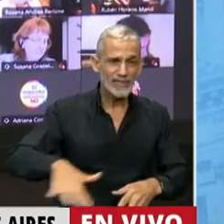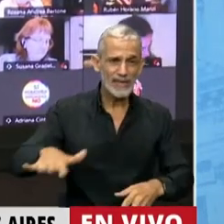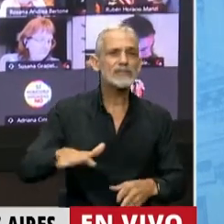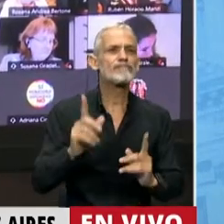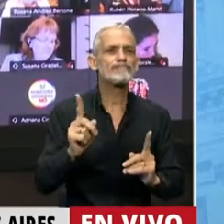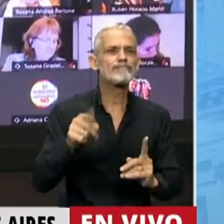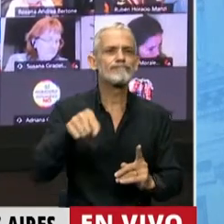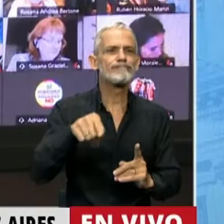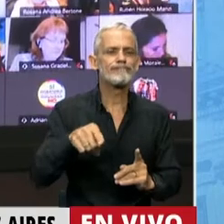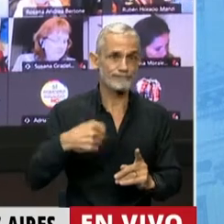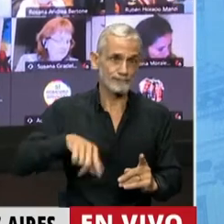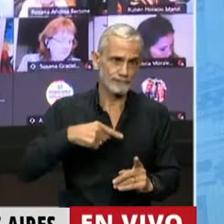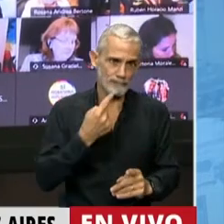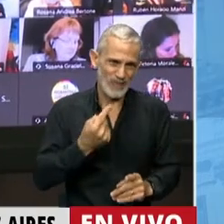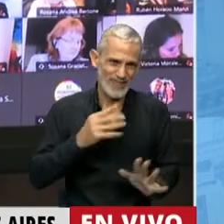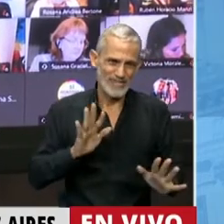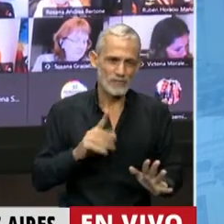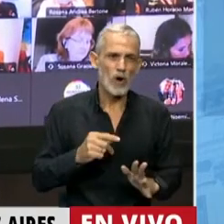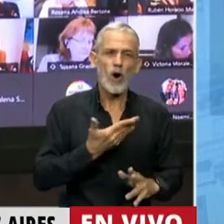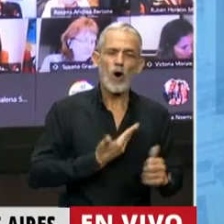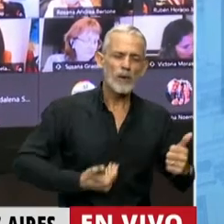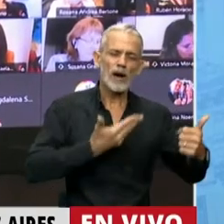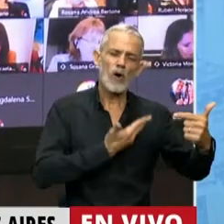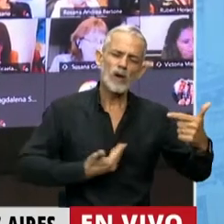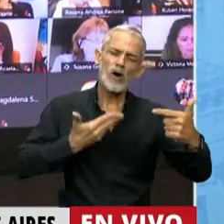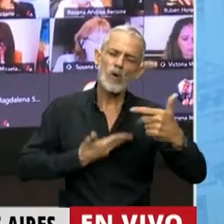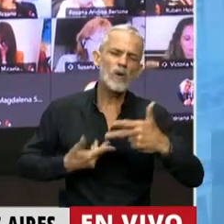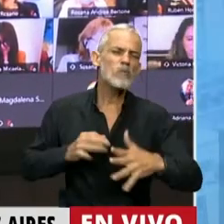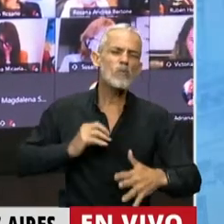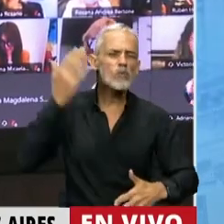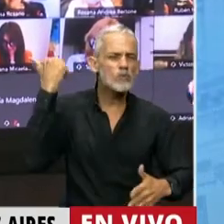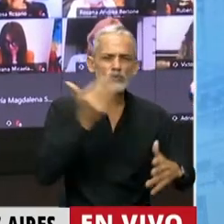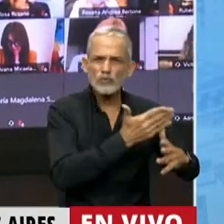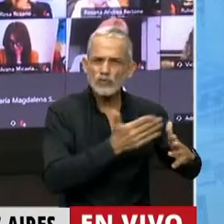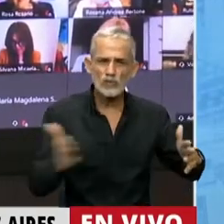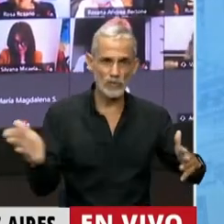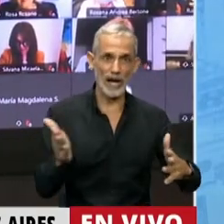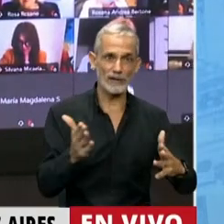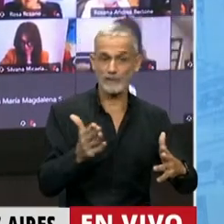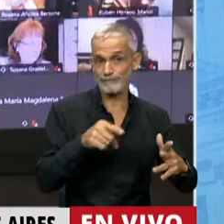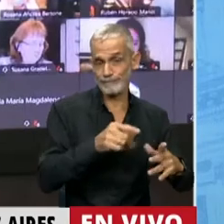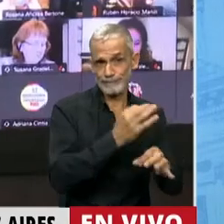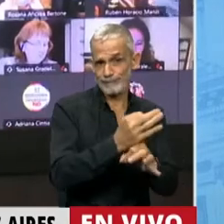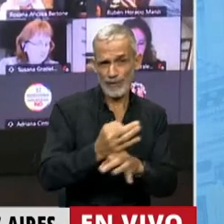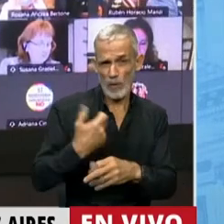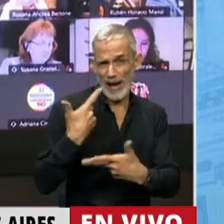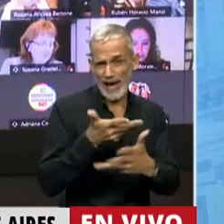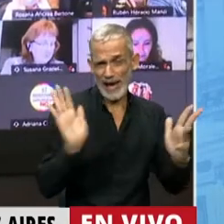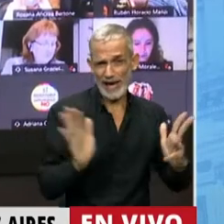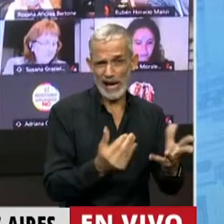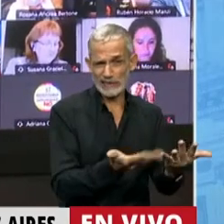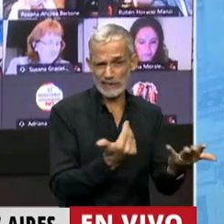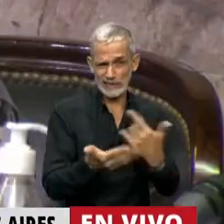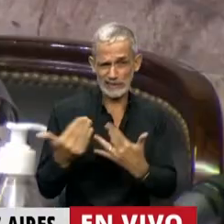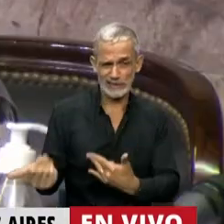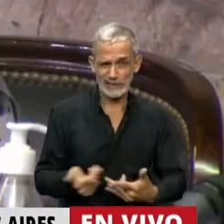justamente marcamos que gobierno tras gobierno se viene generando un vaciamiento general de la escuela